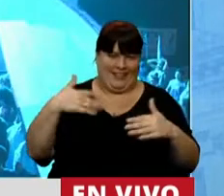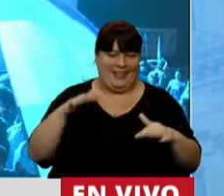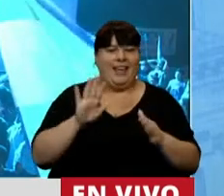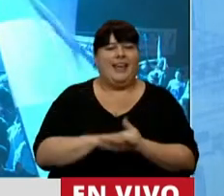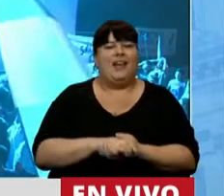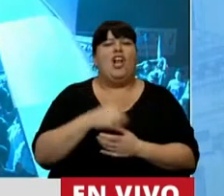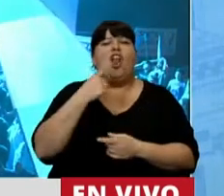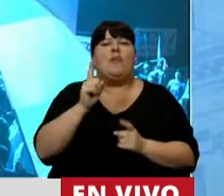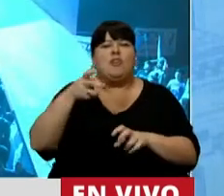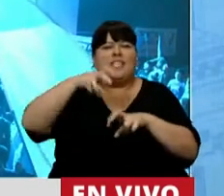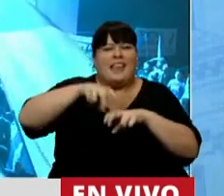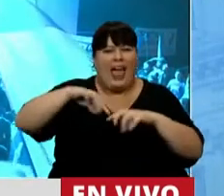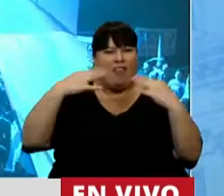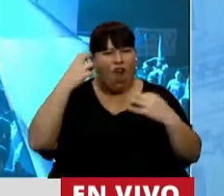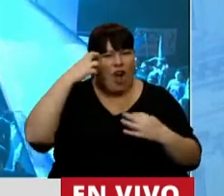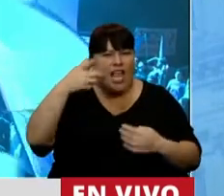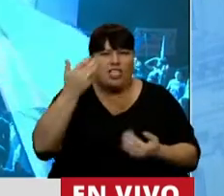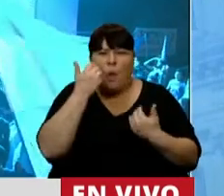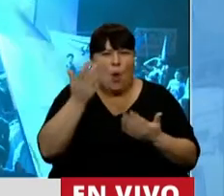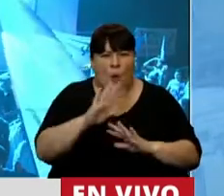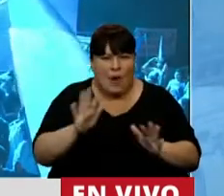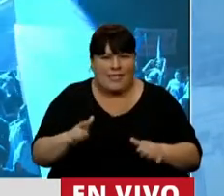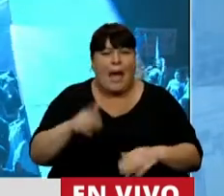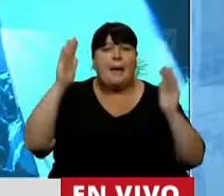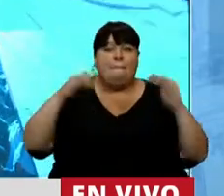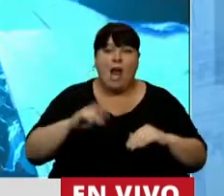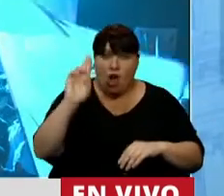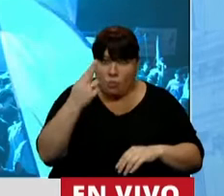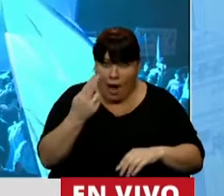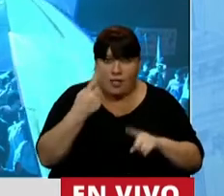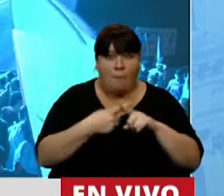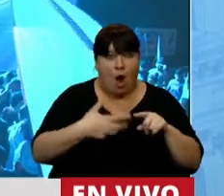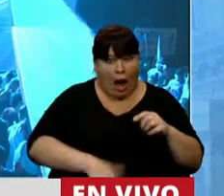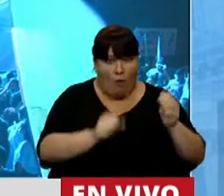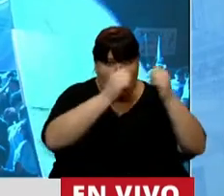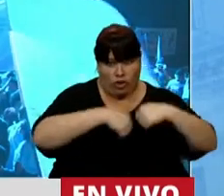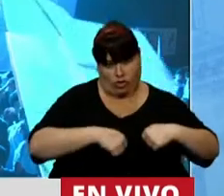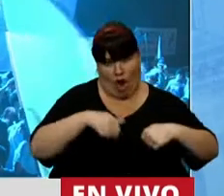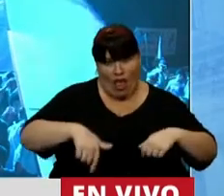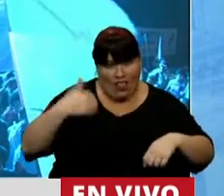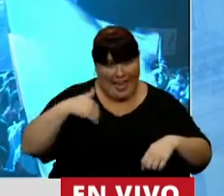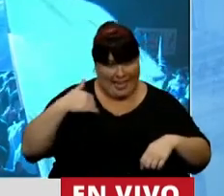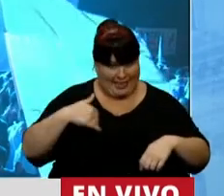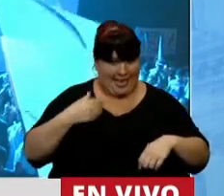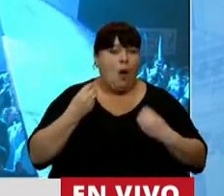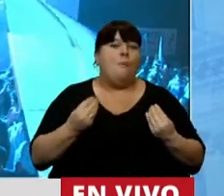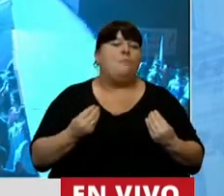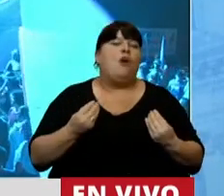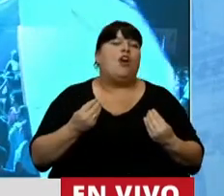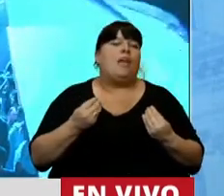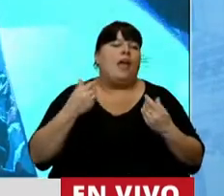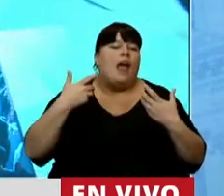Lo dijo en una banca de este Congreso sin ponerse colorada. Si hay menos muertes por abortos clandestinos en la Argentina son por las